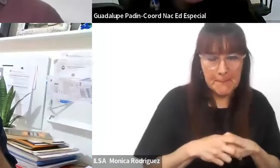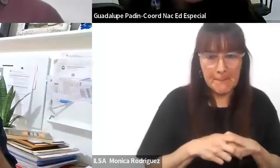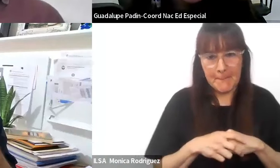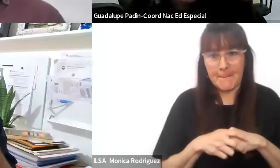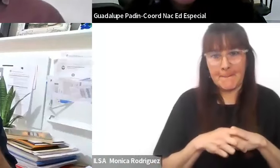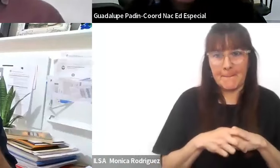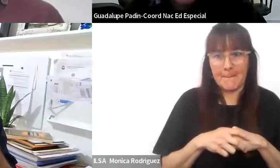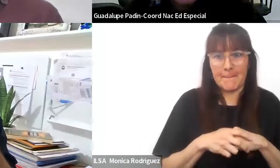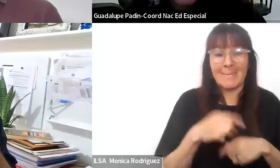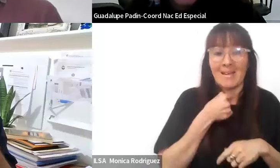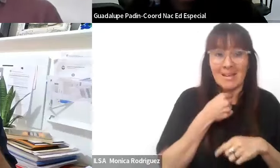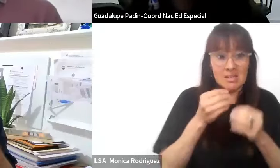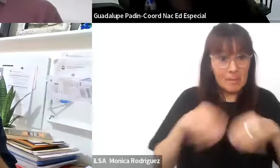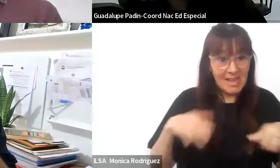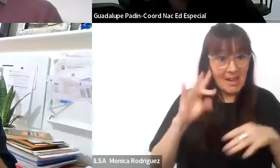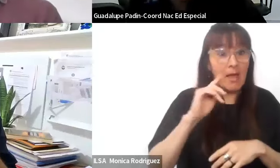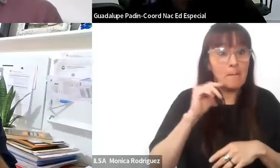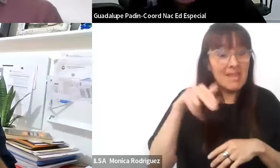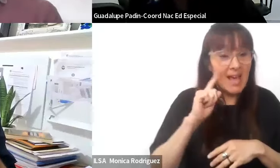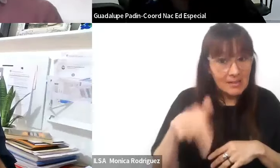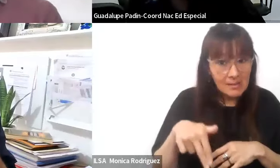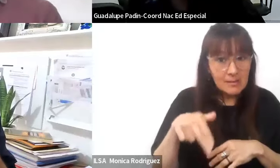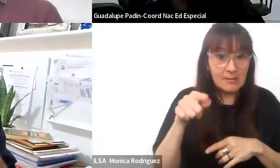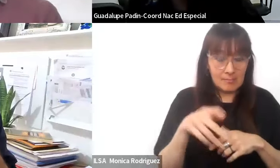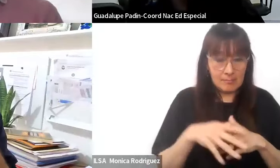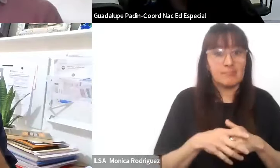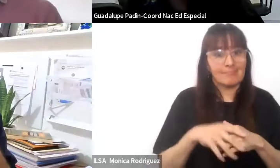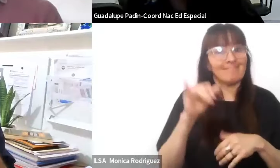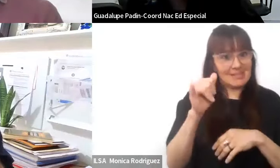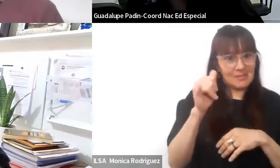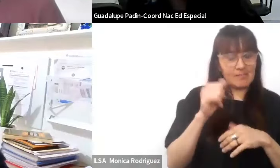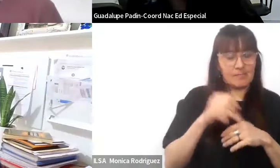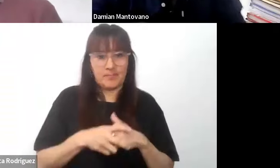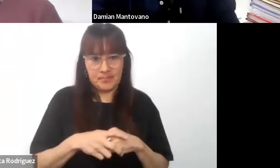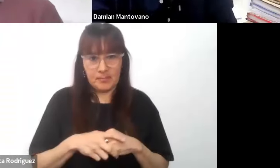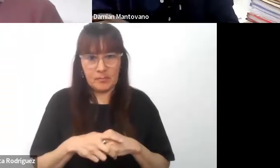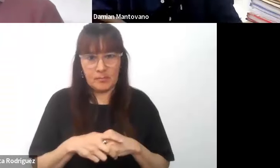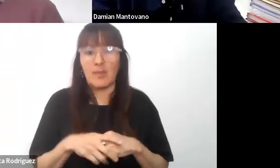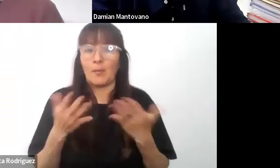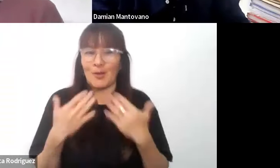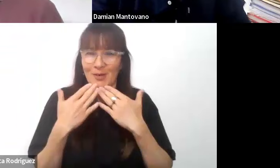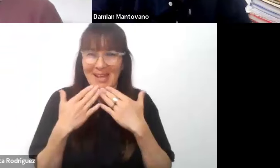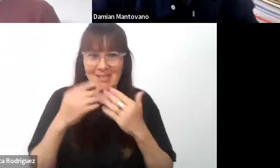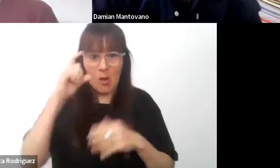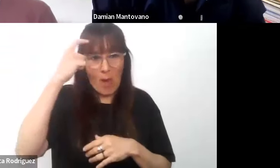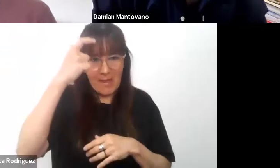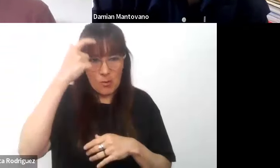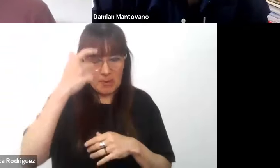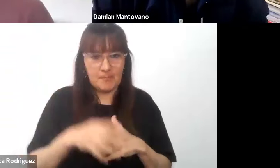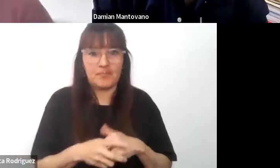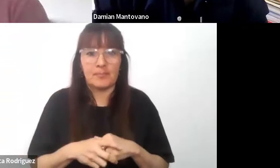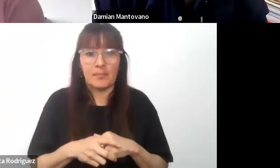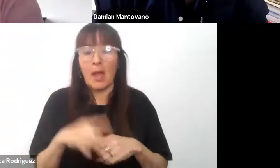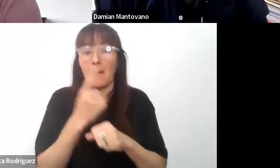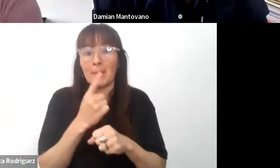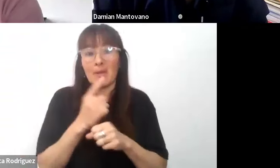¿Quieres empezar Damián? Así vamos rotando Dale bueno gracias bueno primero